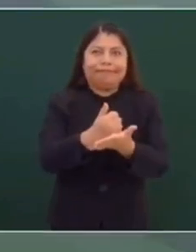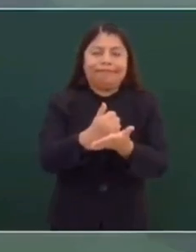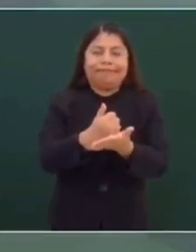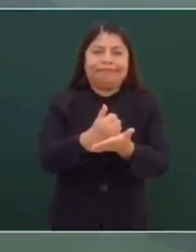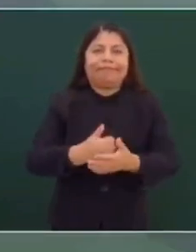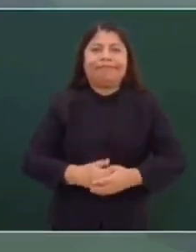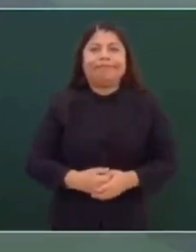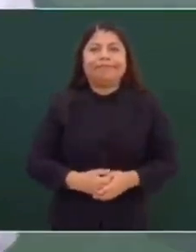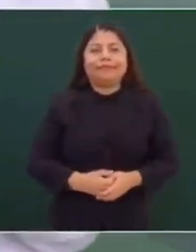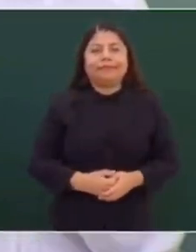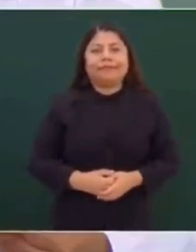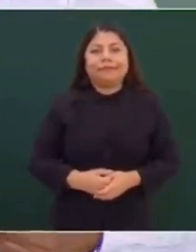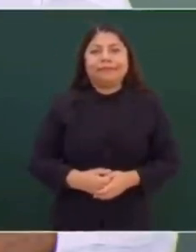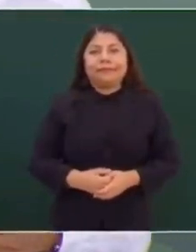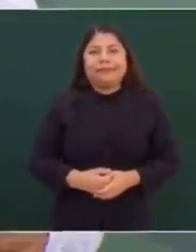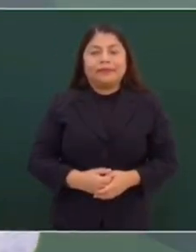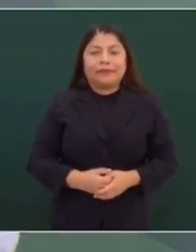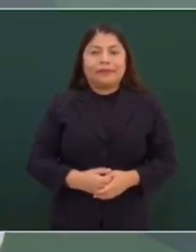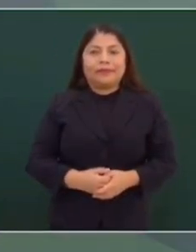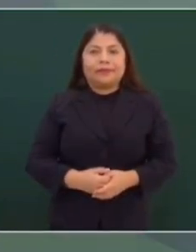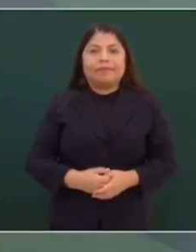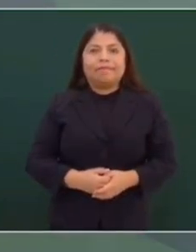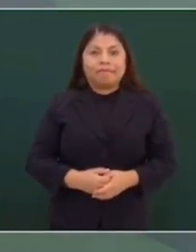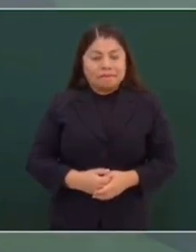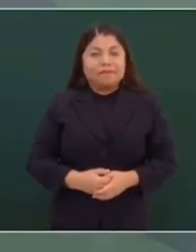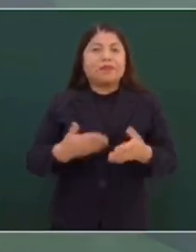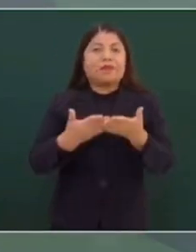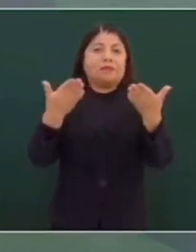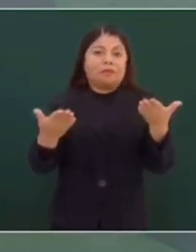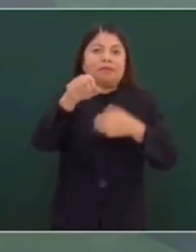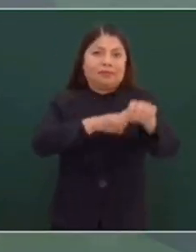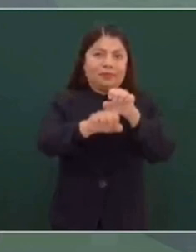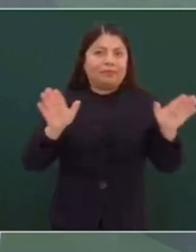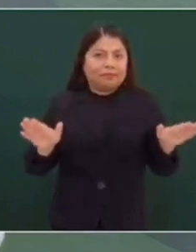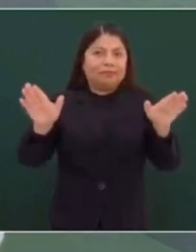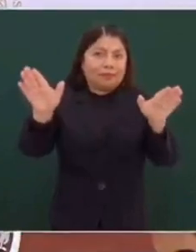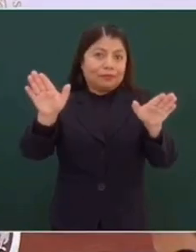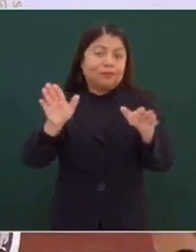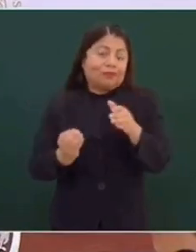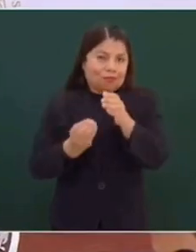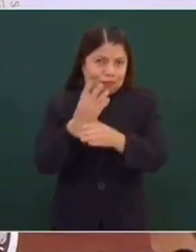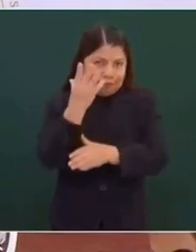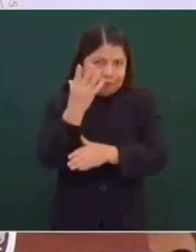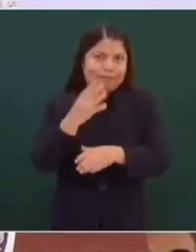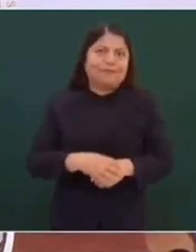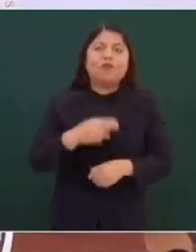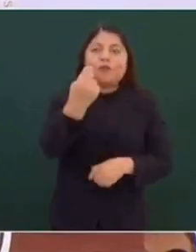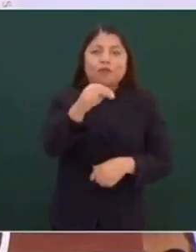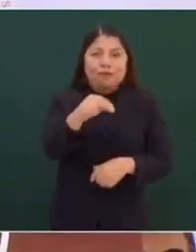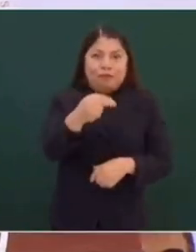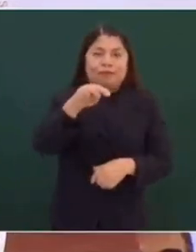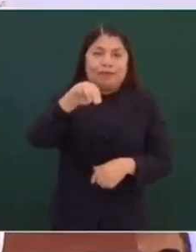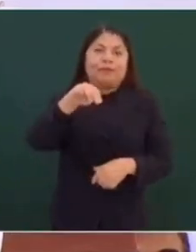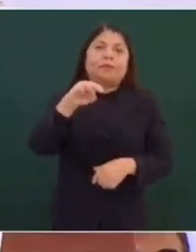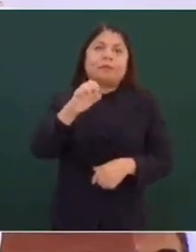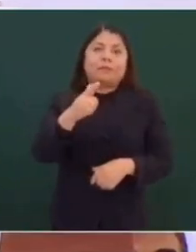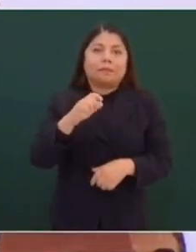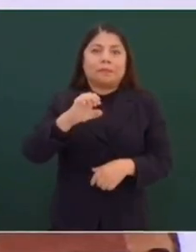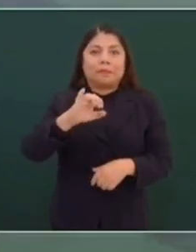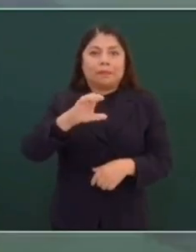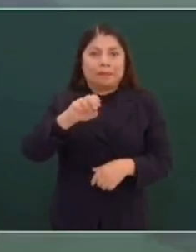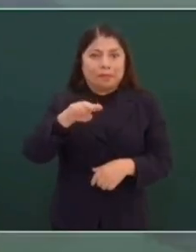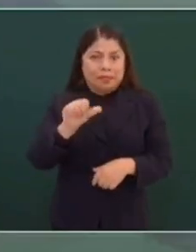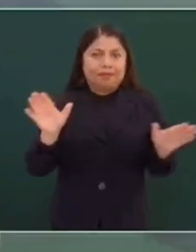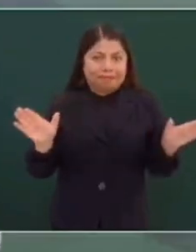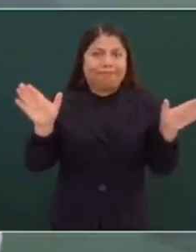apoyando a los trabajadores, apoyando a la nueva línea aérea que tenga este nombre, Mexicana de Aviación, y estamos respaldando a la empresa